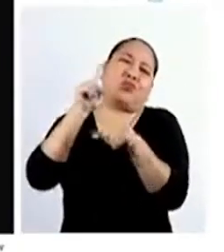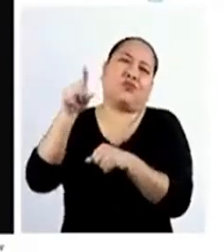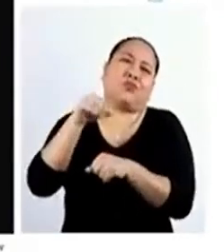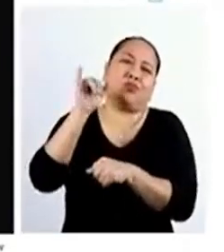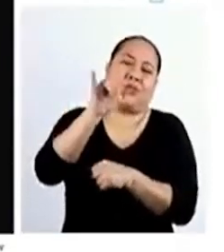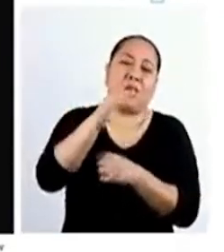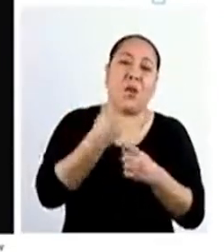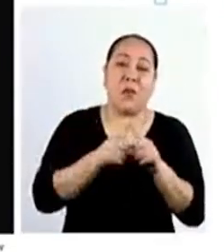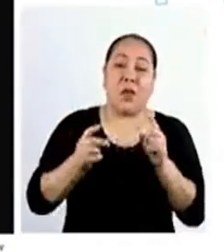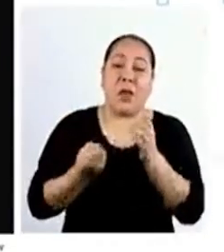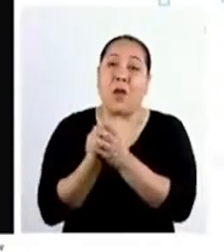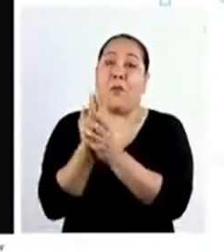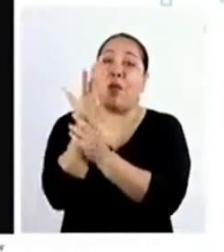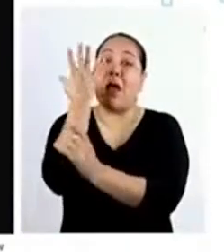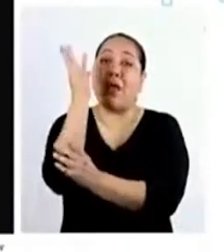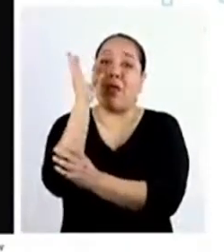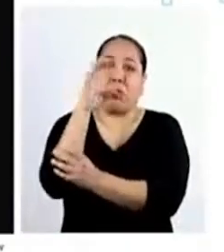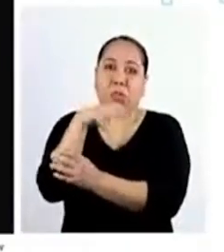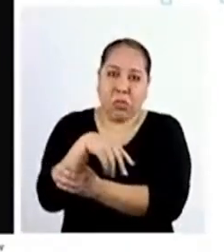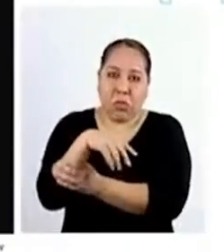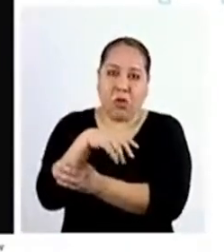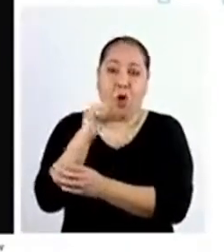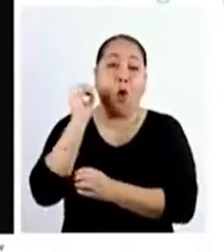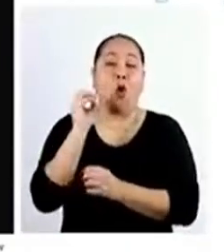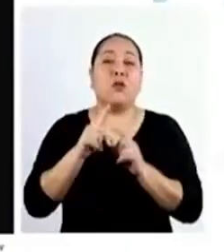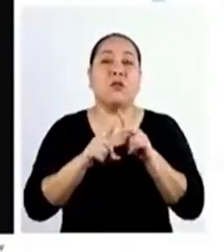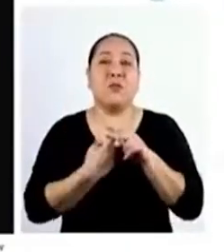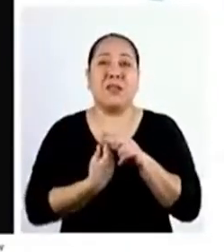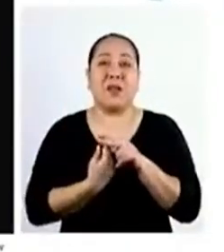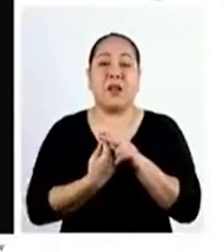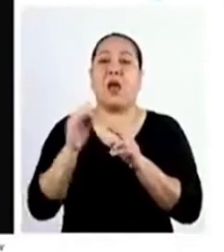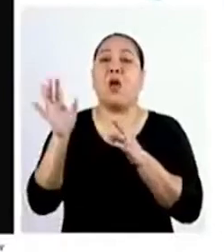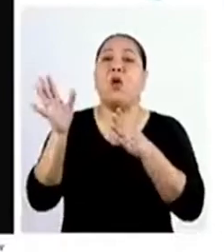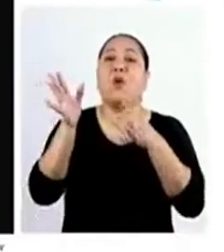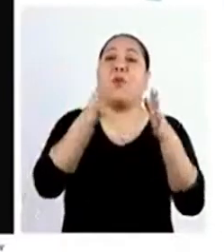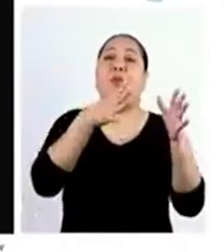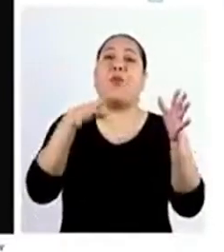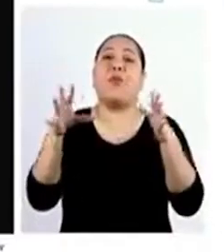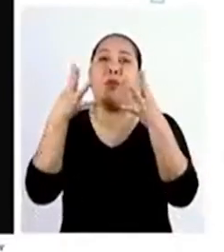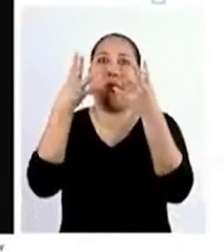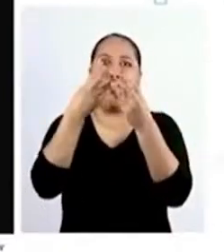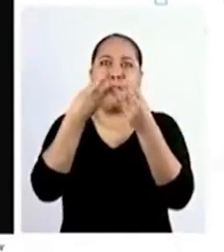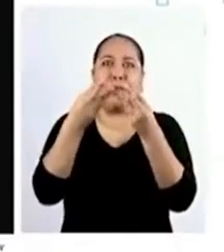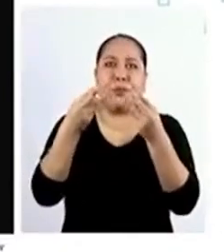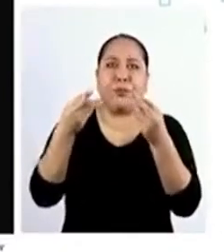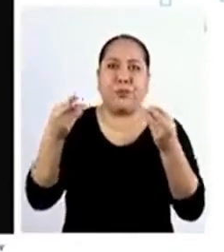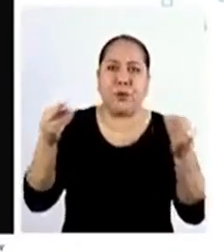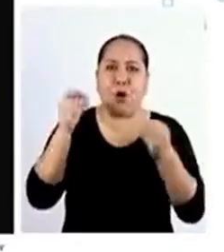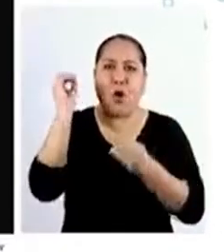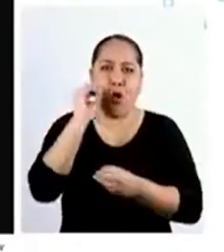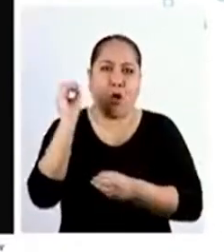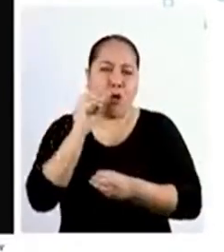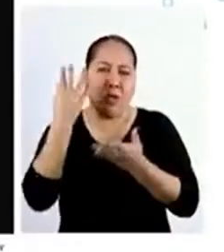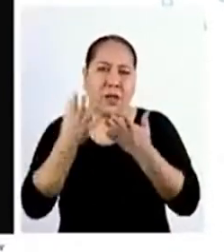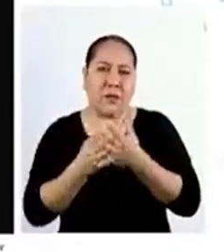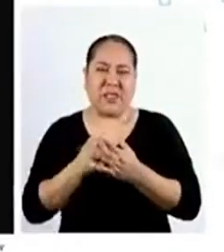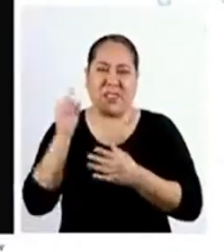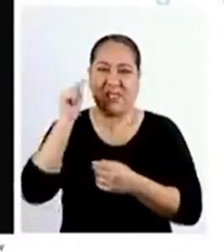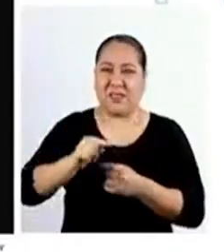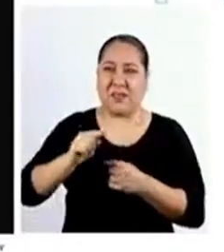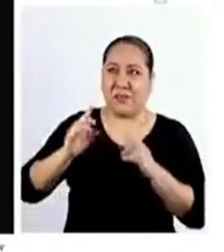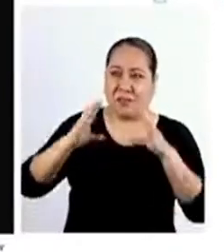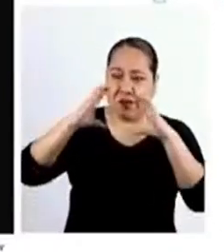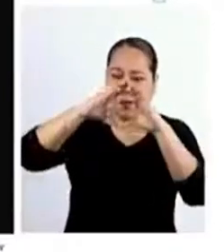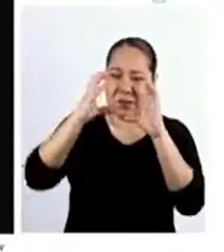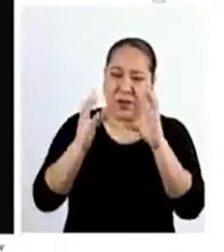desaparecieran las plantas fotosintéticas O si comenzara a disminuir el aire que podemos respirar O si estuviéramos en la Estación